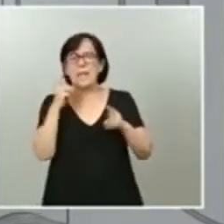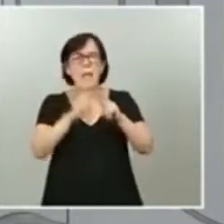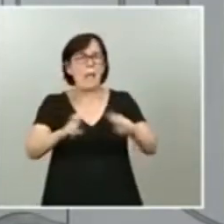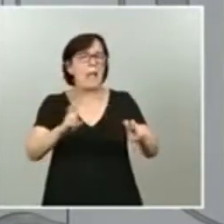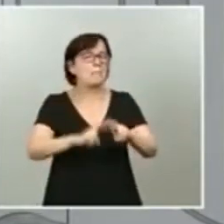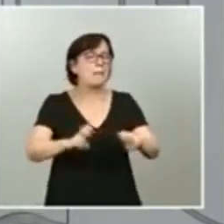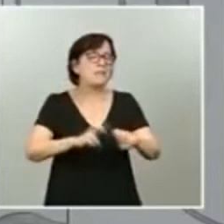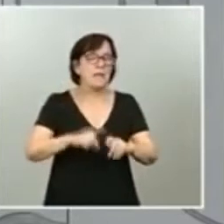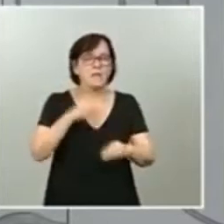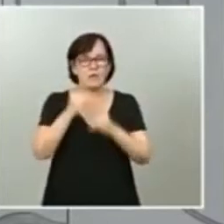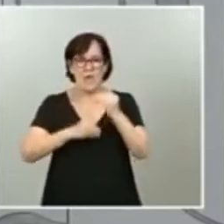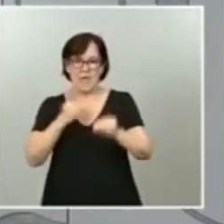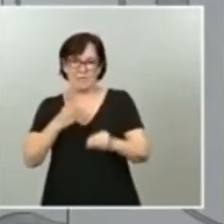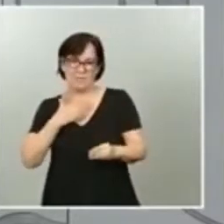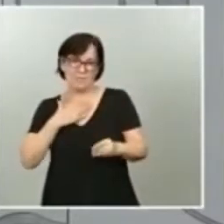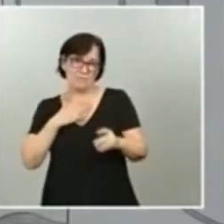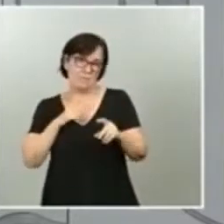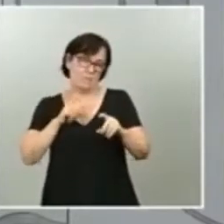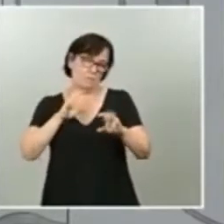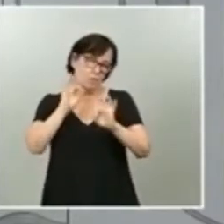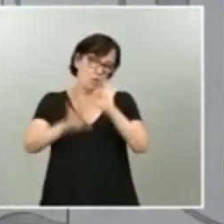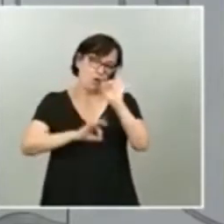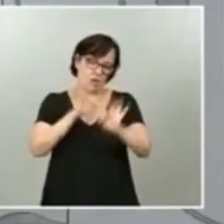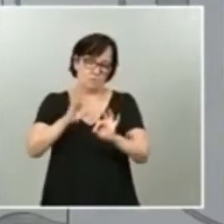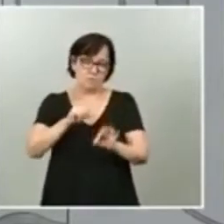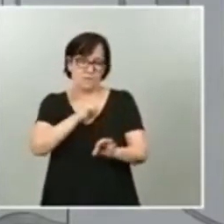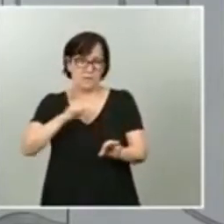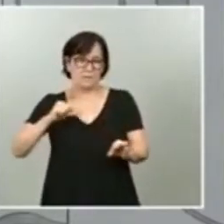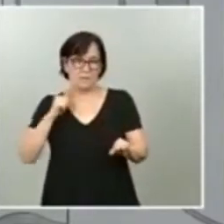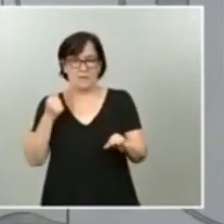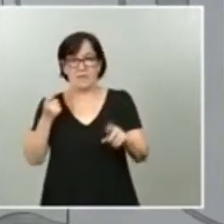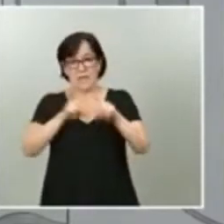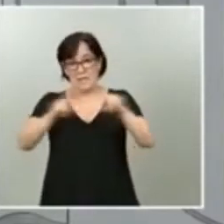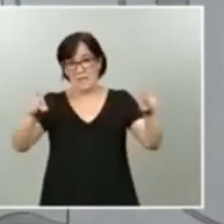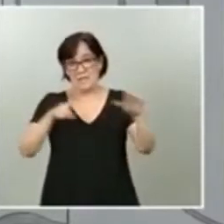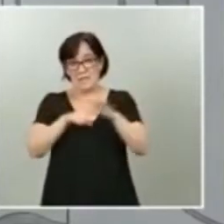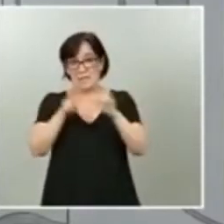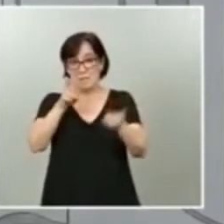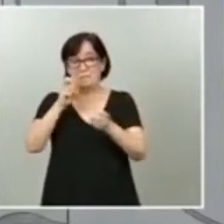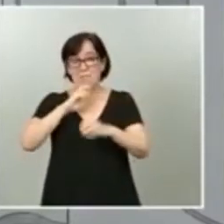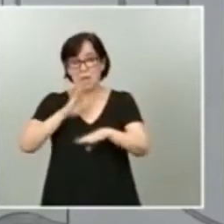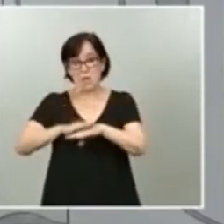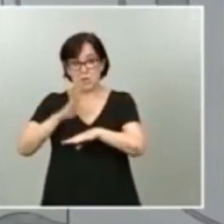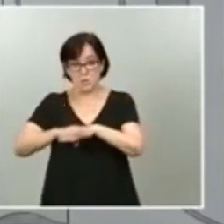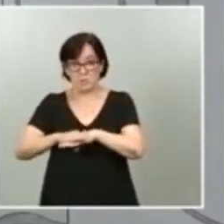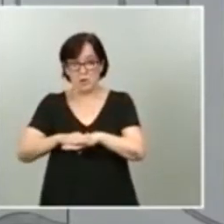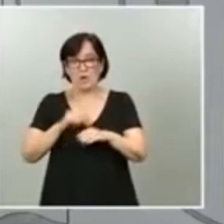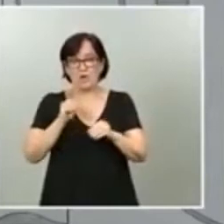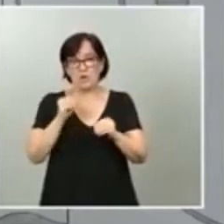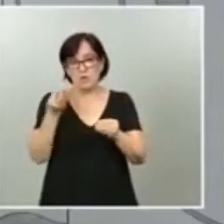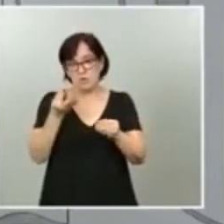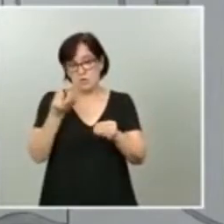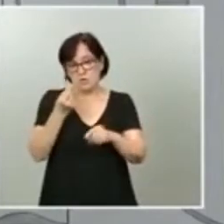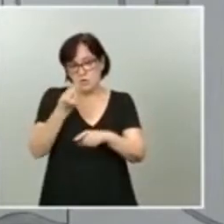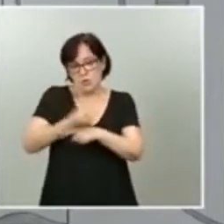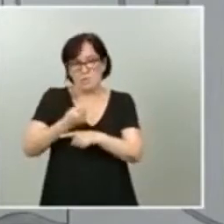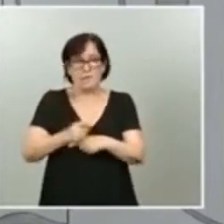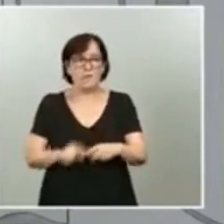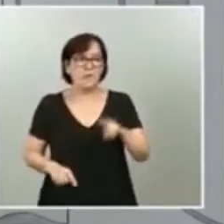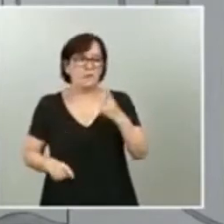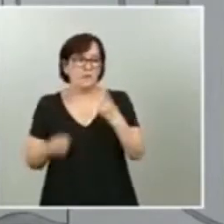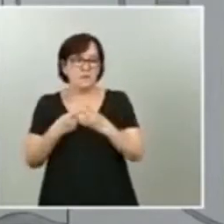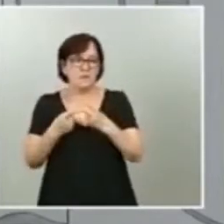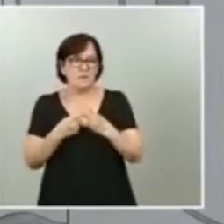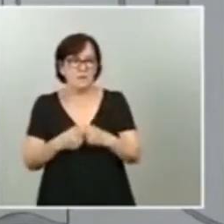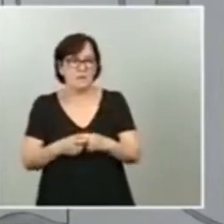realizando un organismo independiente, como la Agencia Tributaria, para el cumplimiento de sus obligaciones. Y, en segundo lugar, decir que es